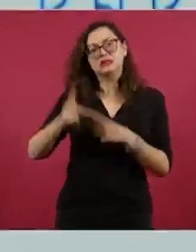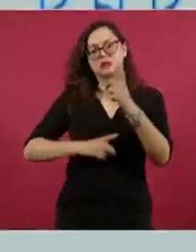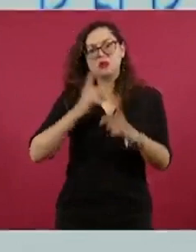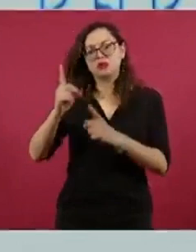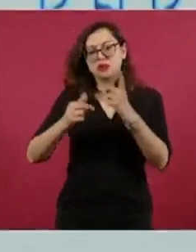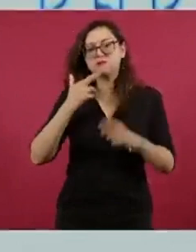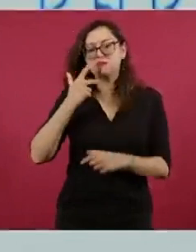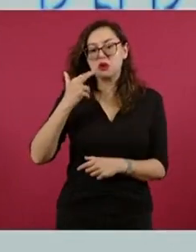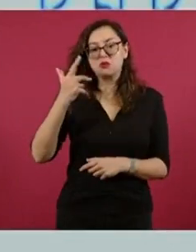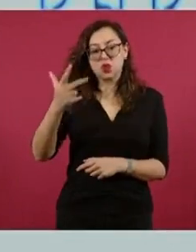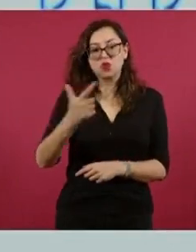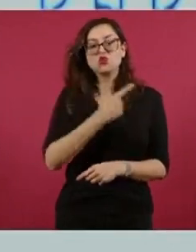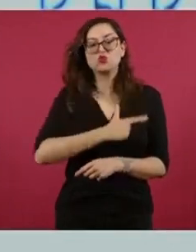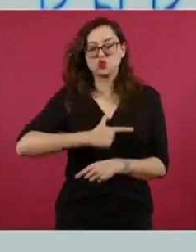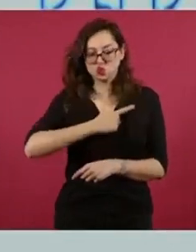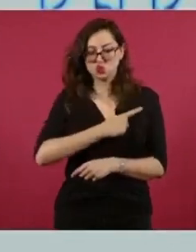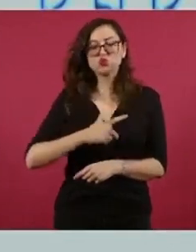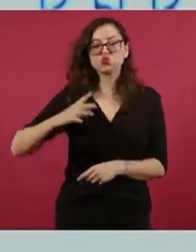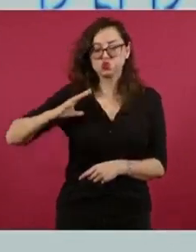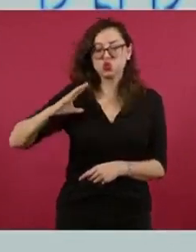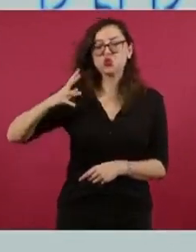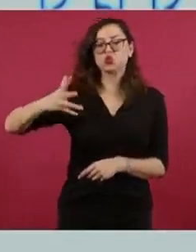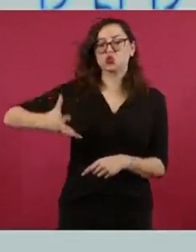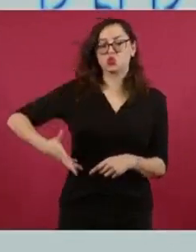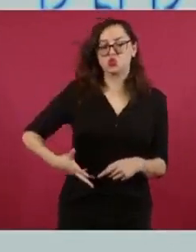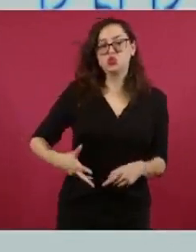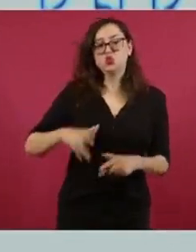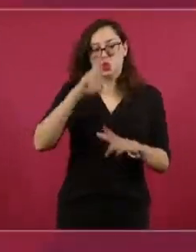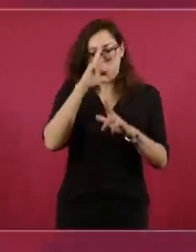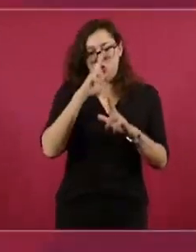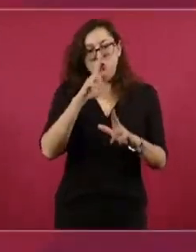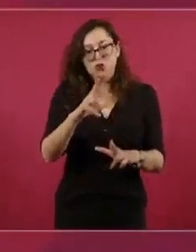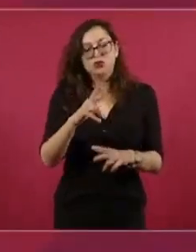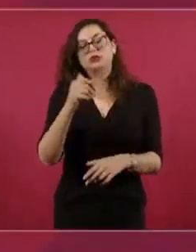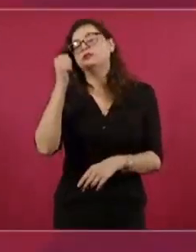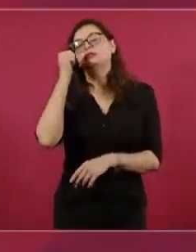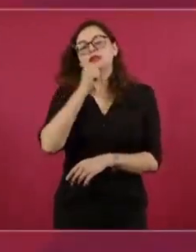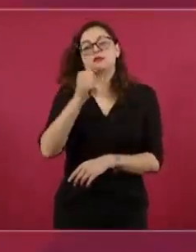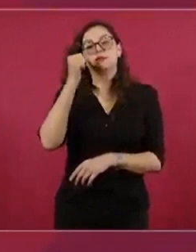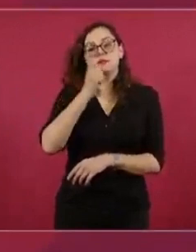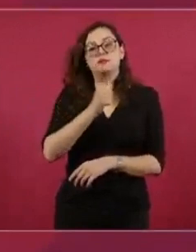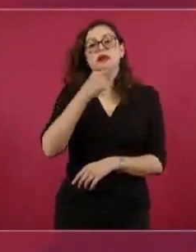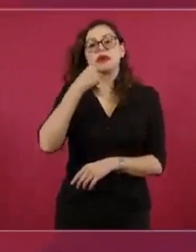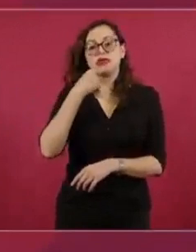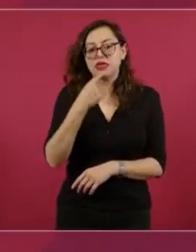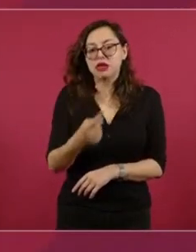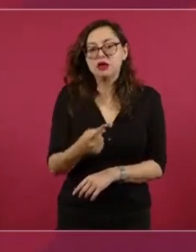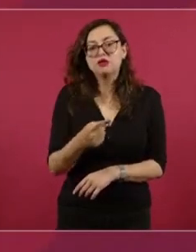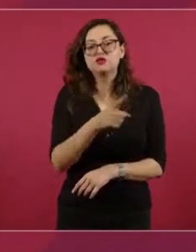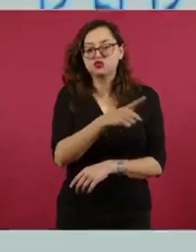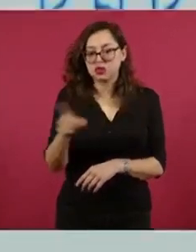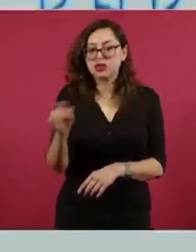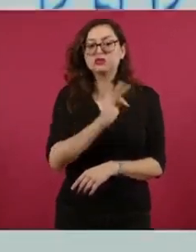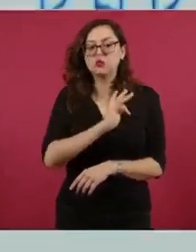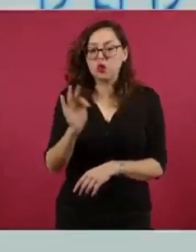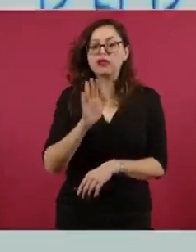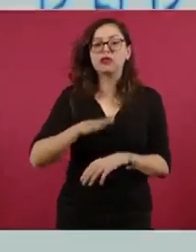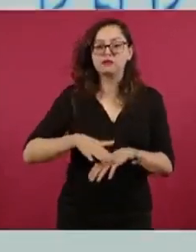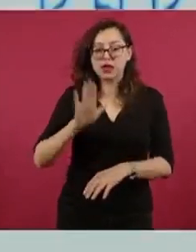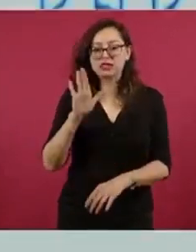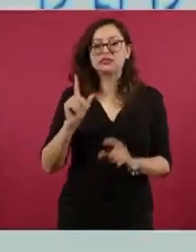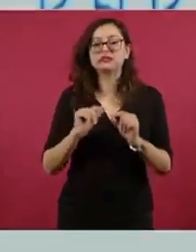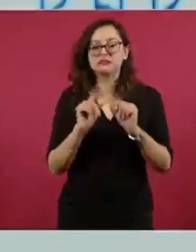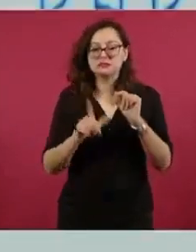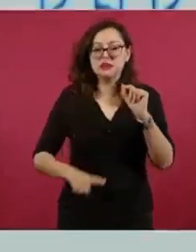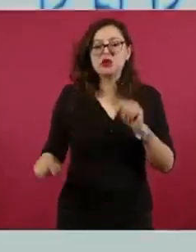Ha sido un honor y un placer y siempre diré y siempre estaré constantemente diciéndoles atrévanse a más. México